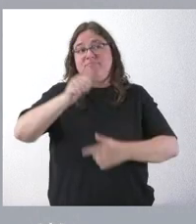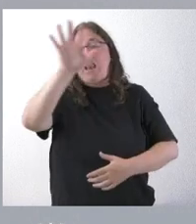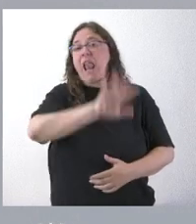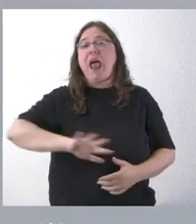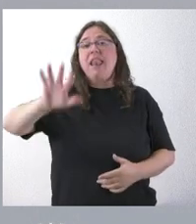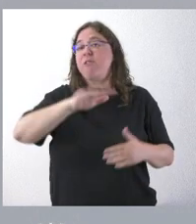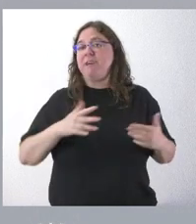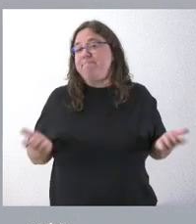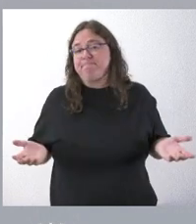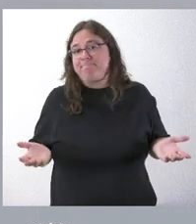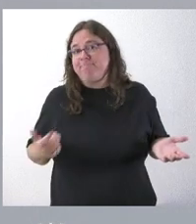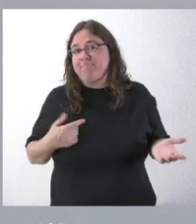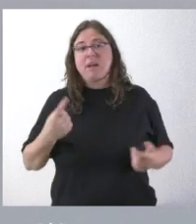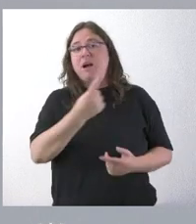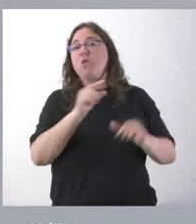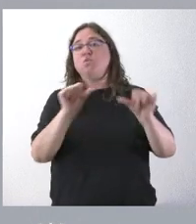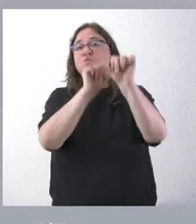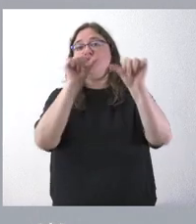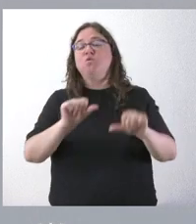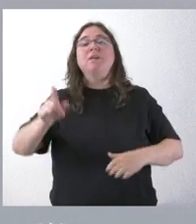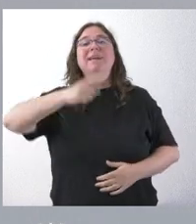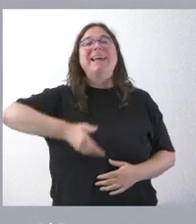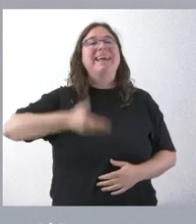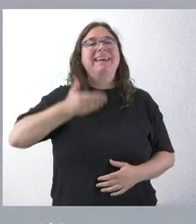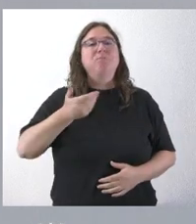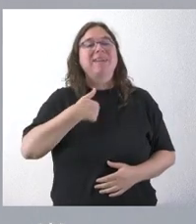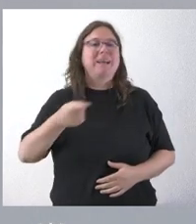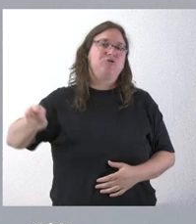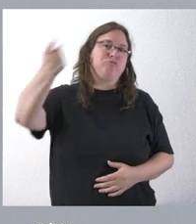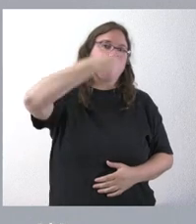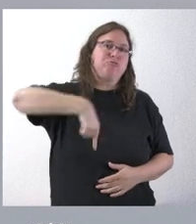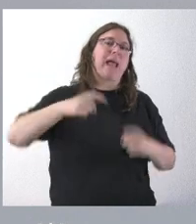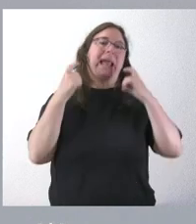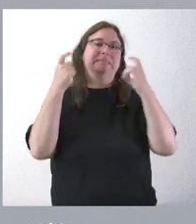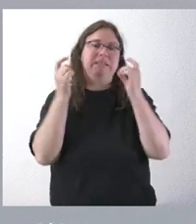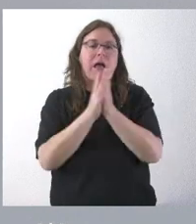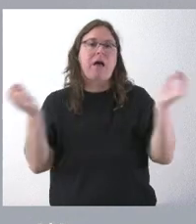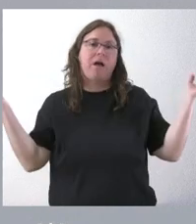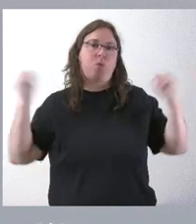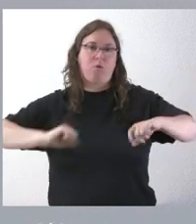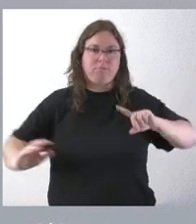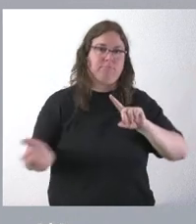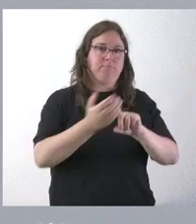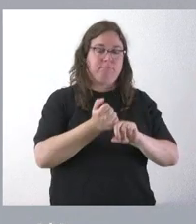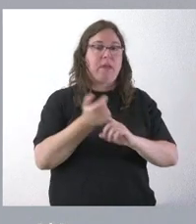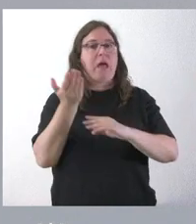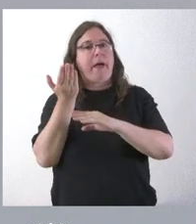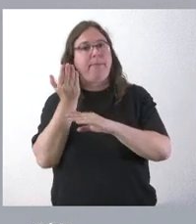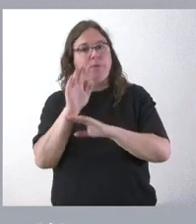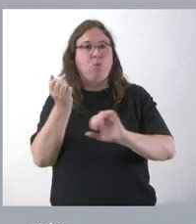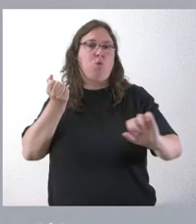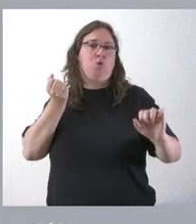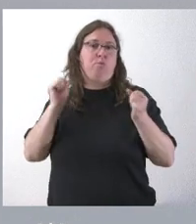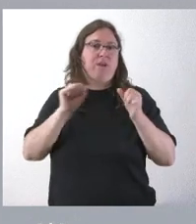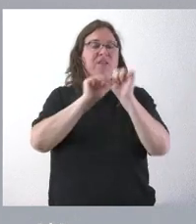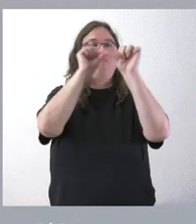Lo importante en este caso es que tengamos entre todos la voluntad de intentar llegar a acuerdos y que nuestro comportamiento y nuestra forma de abordar esos